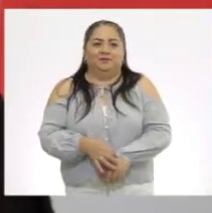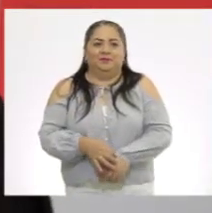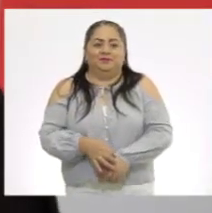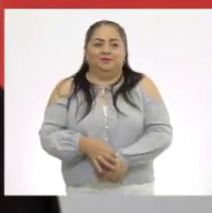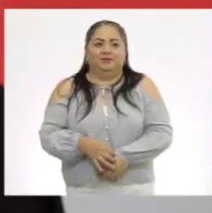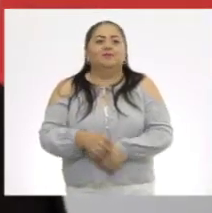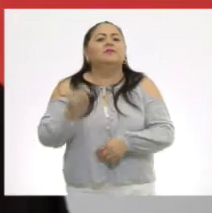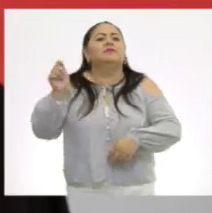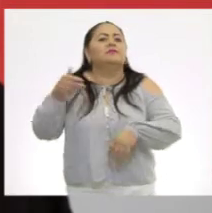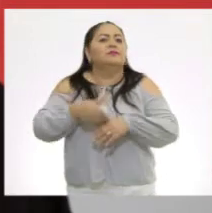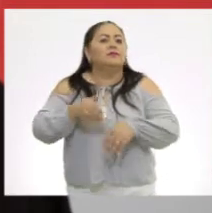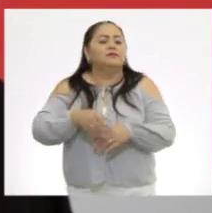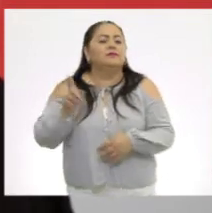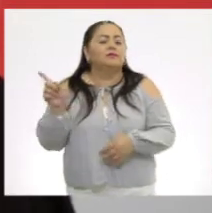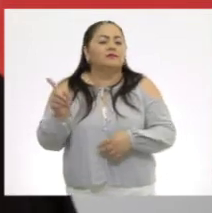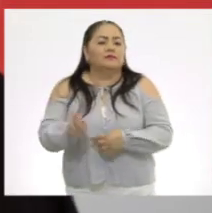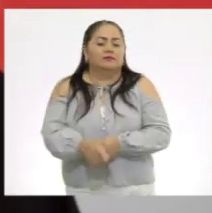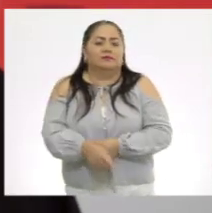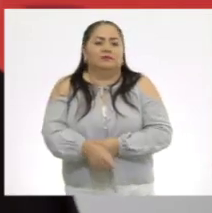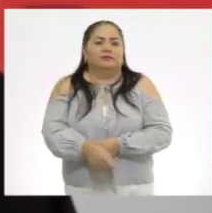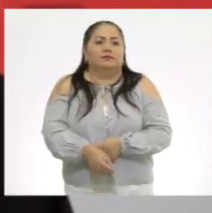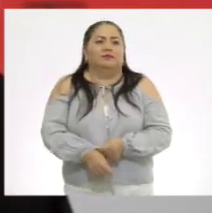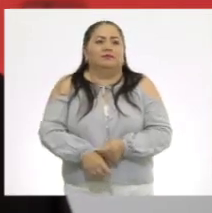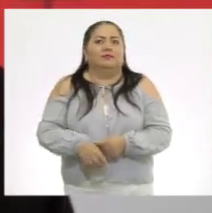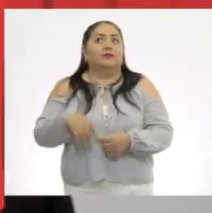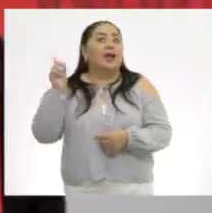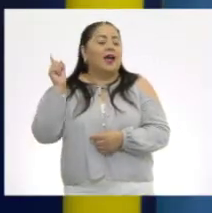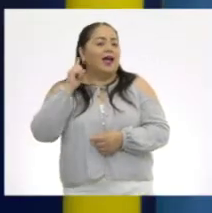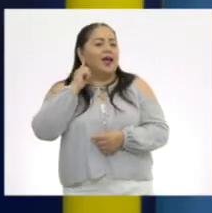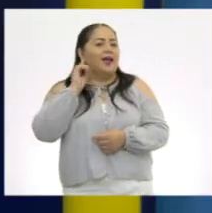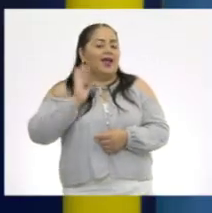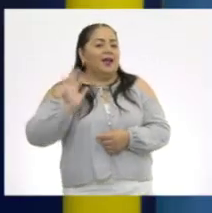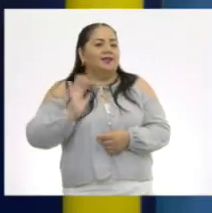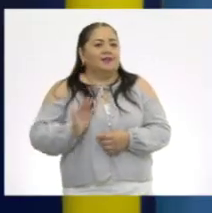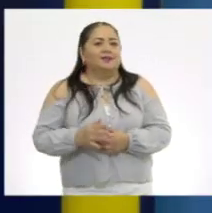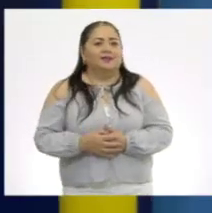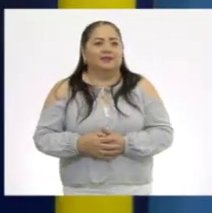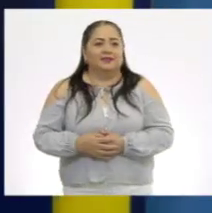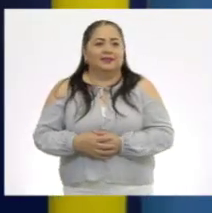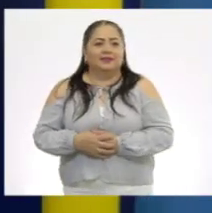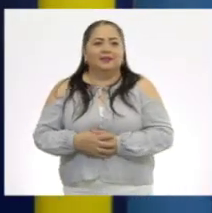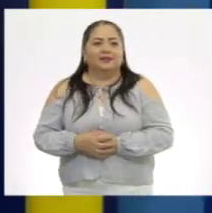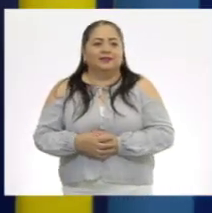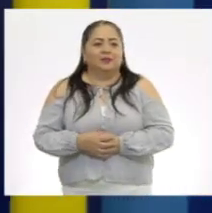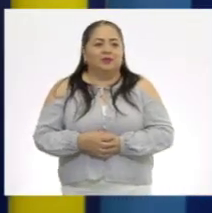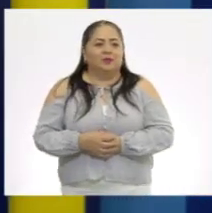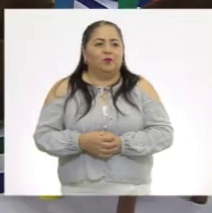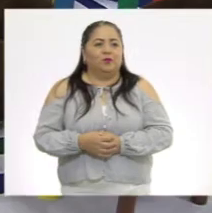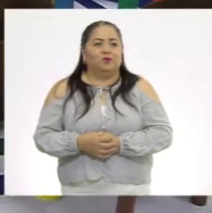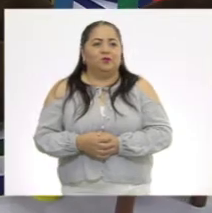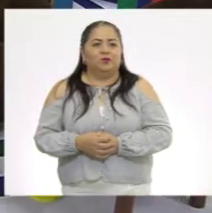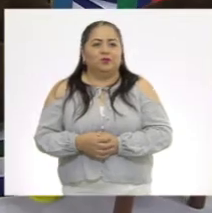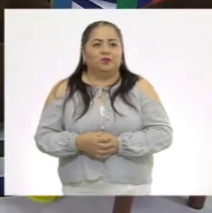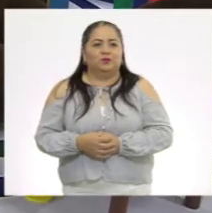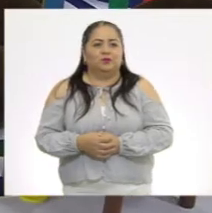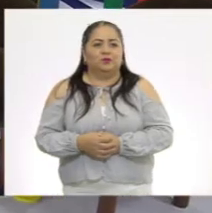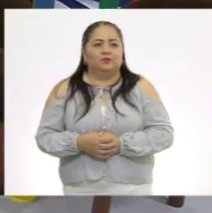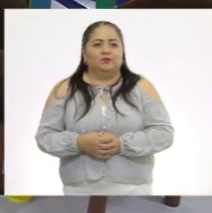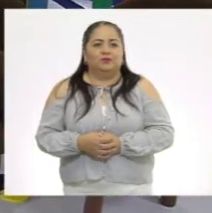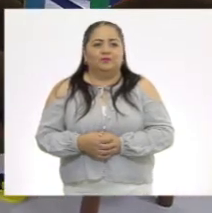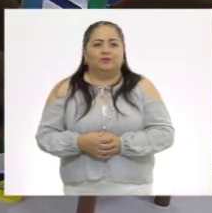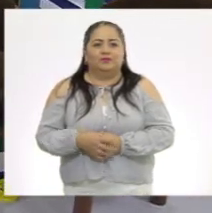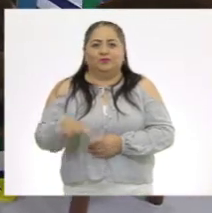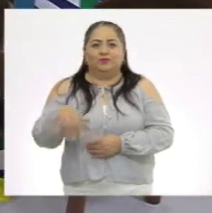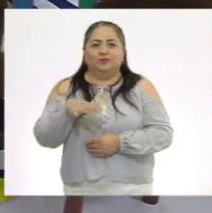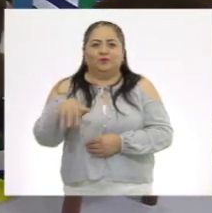¿Qué número es? Ah, lo tengo. Lo tengo. Vamos a buscar... Vamos,